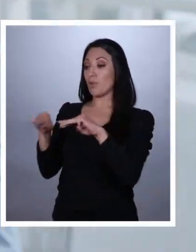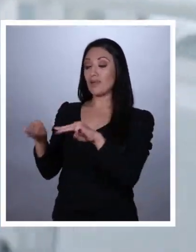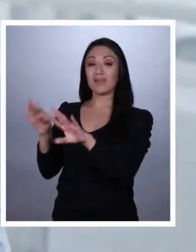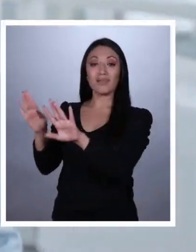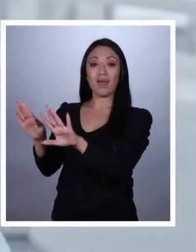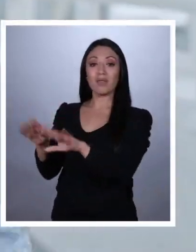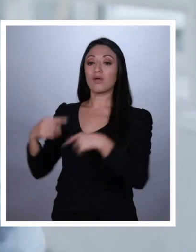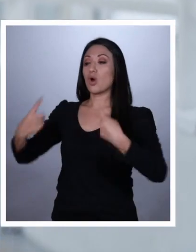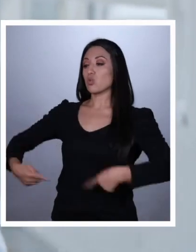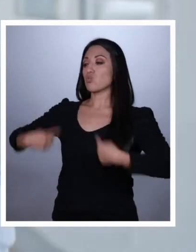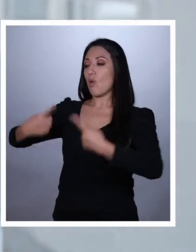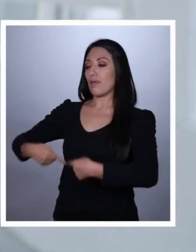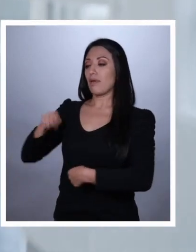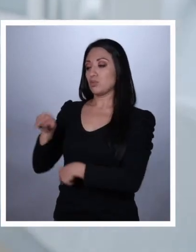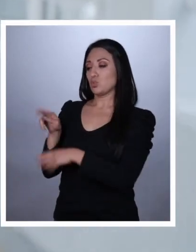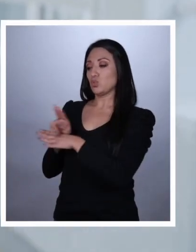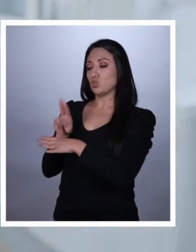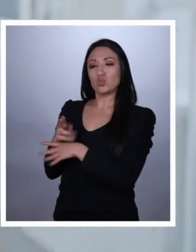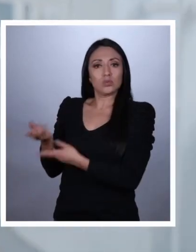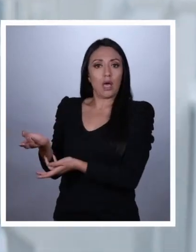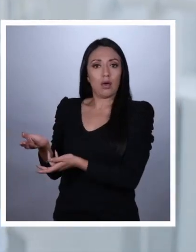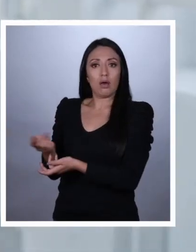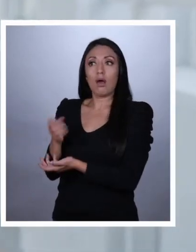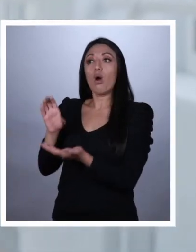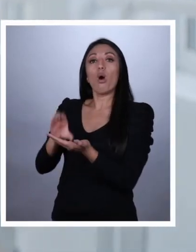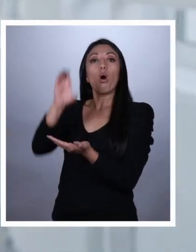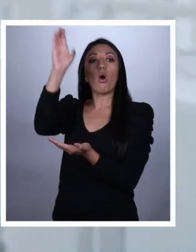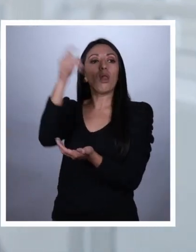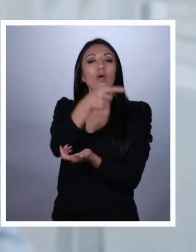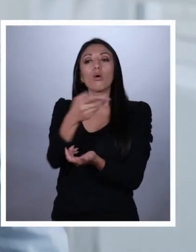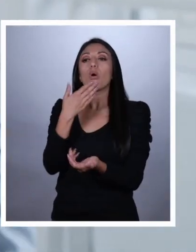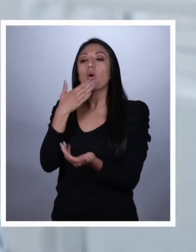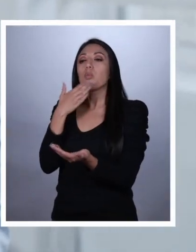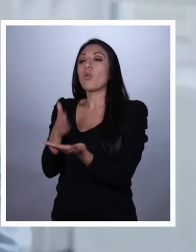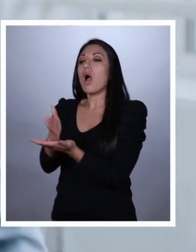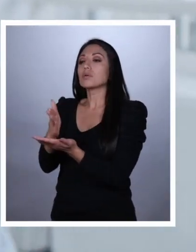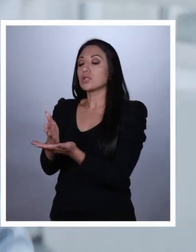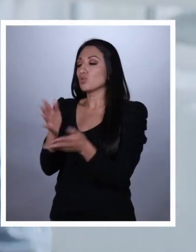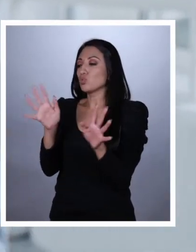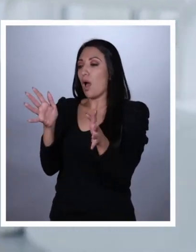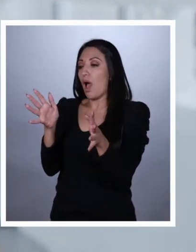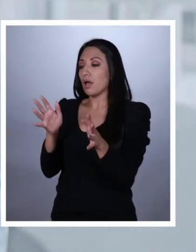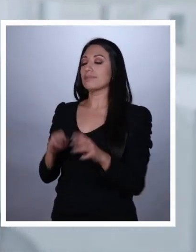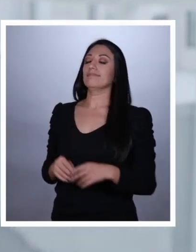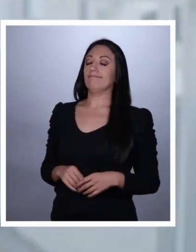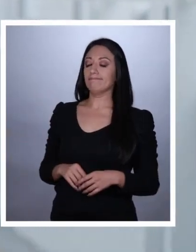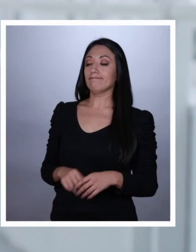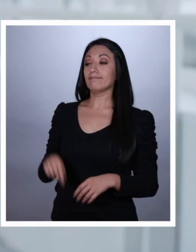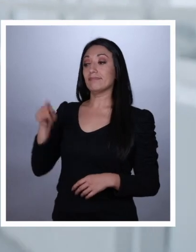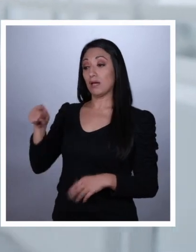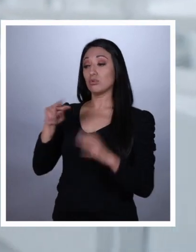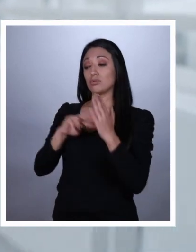movilidad y usa una silla de ruedas, pero el colegio no tiene rampas. Ese hecho hace que nuestro